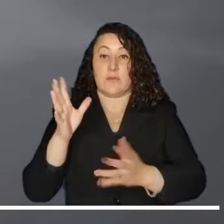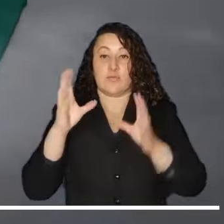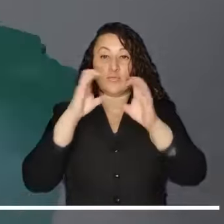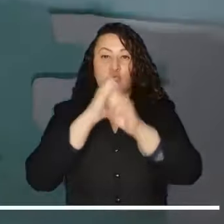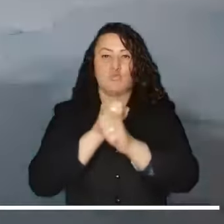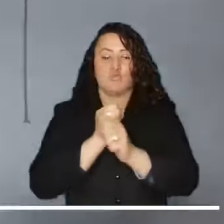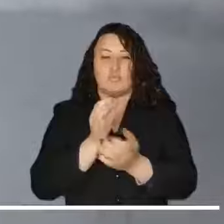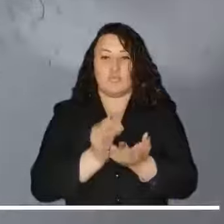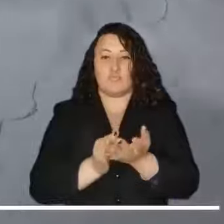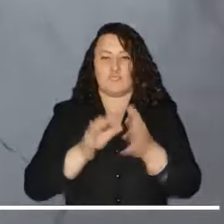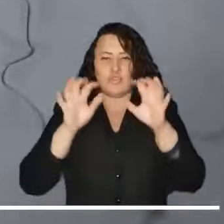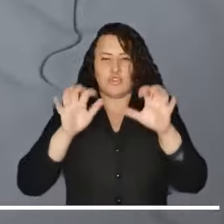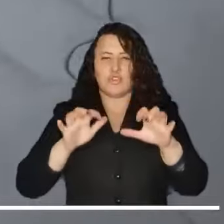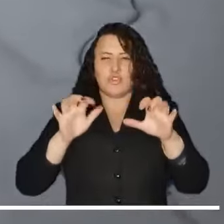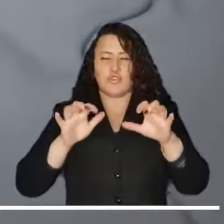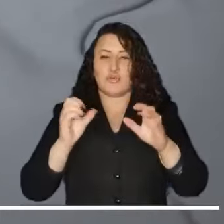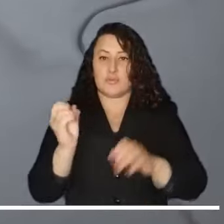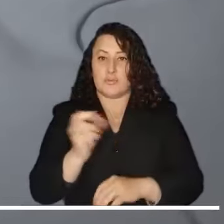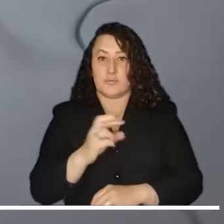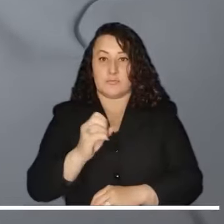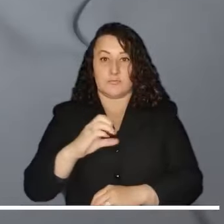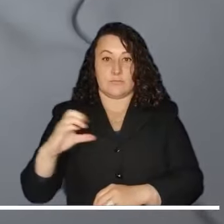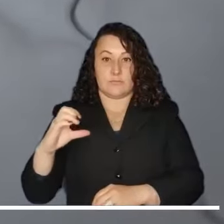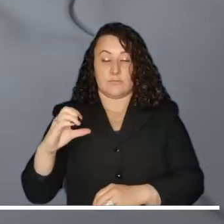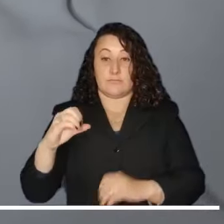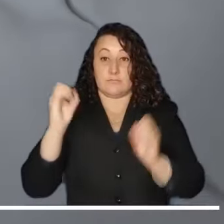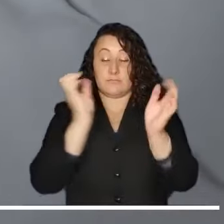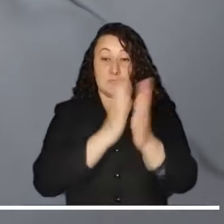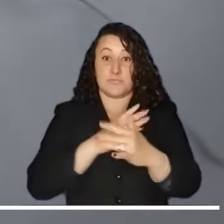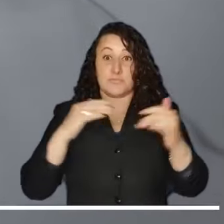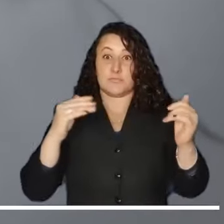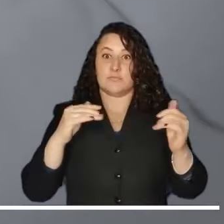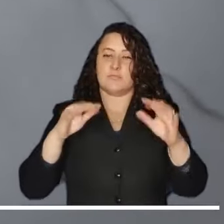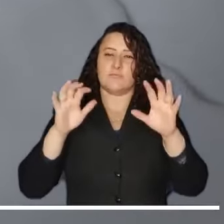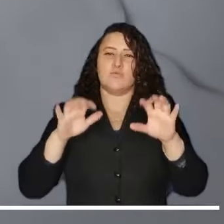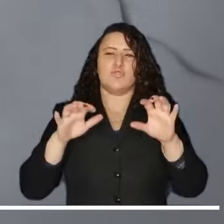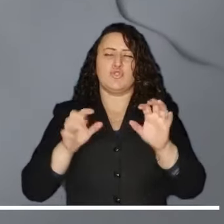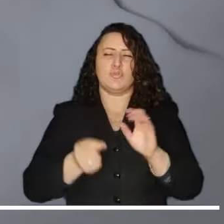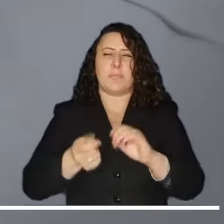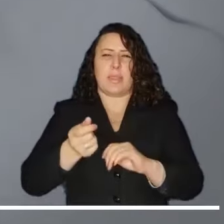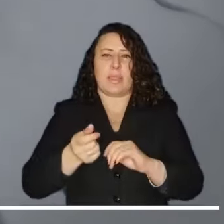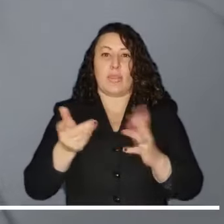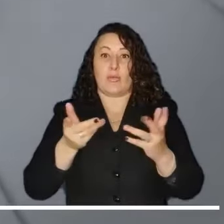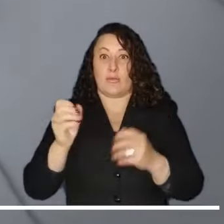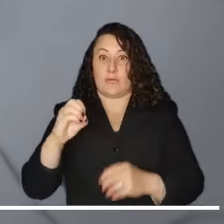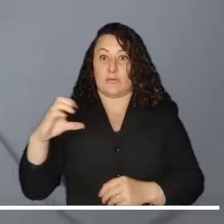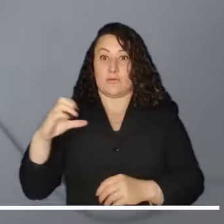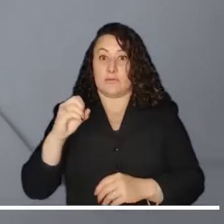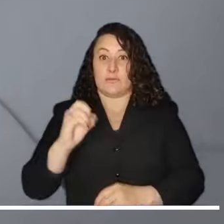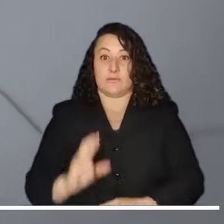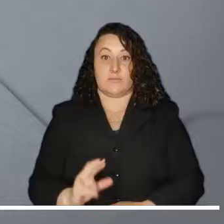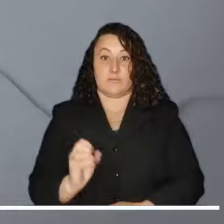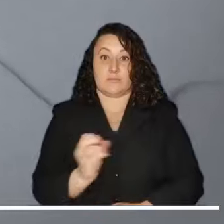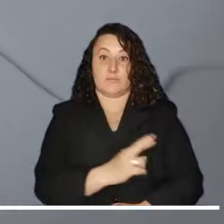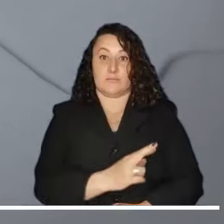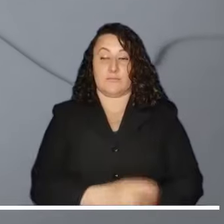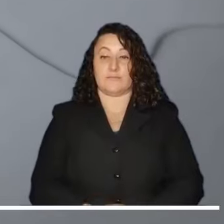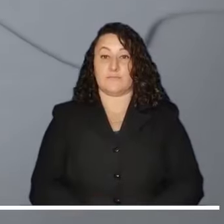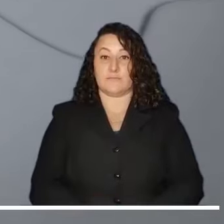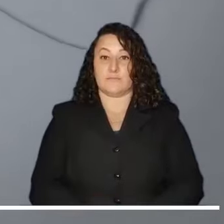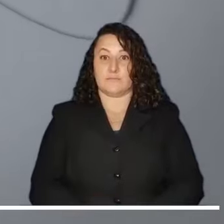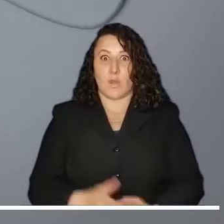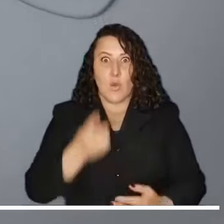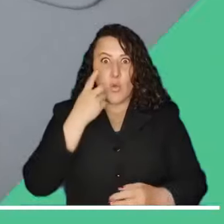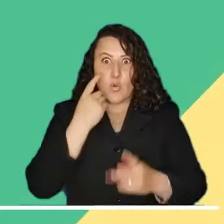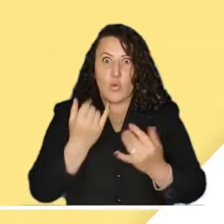la noche, la capital espera lluvias en el oriente y occidente. Para la madrugada se anuncian lloviznas en el occidente, sur y